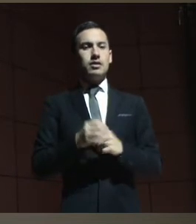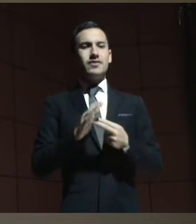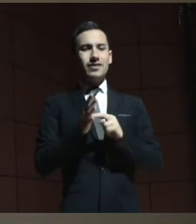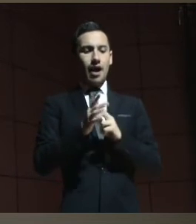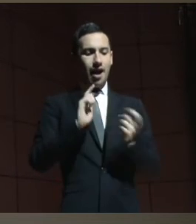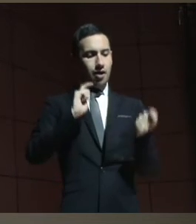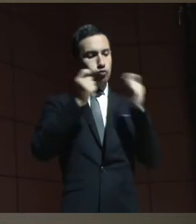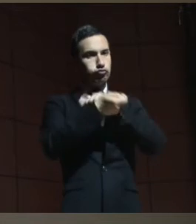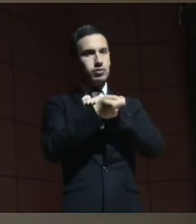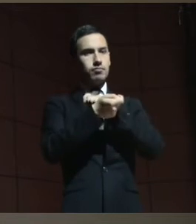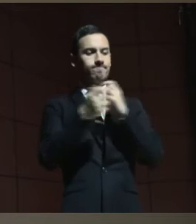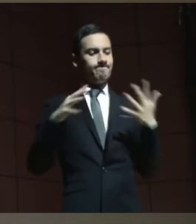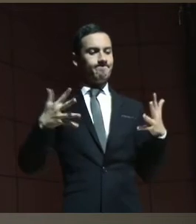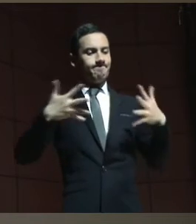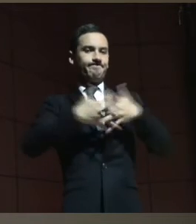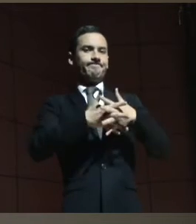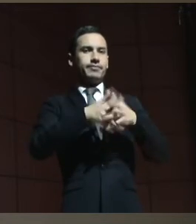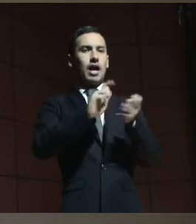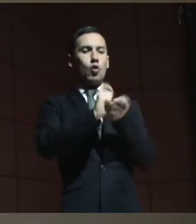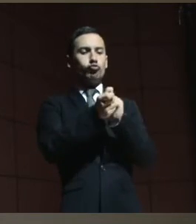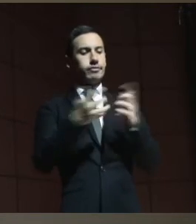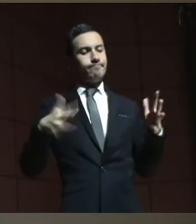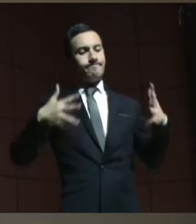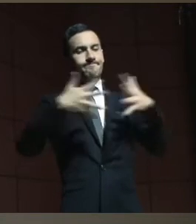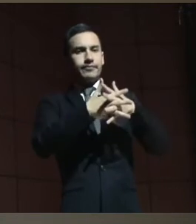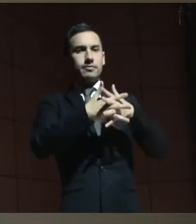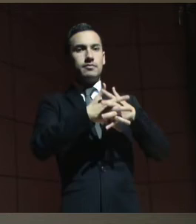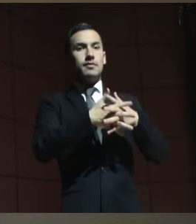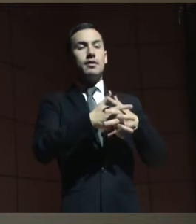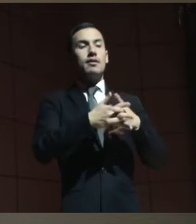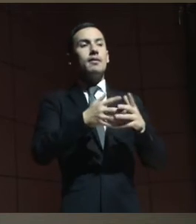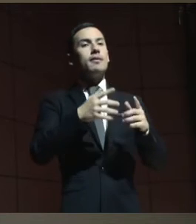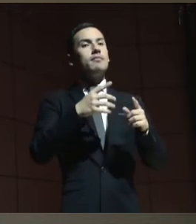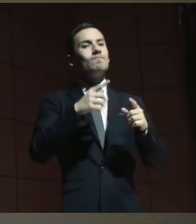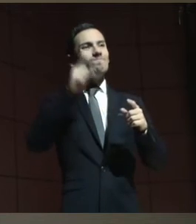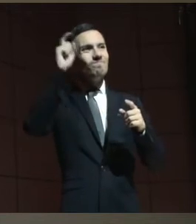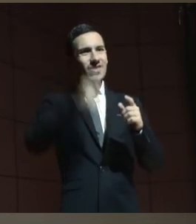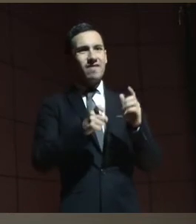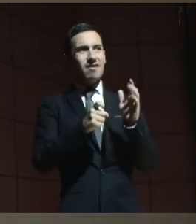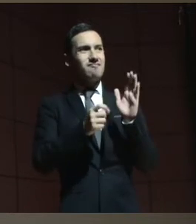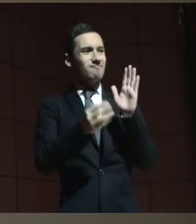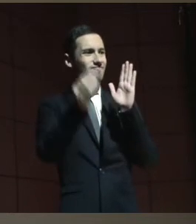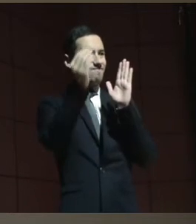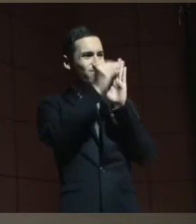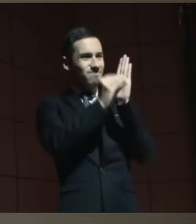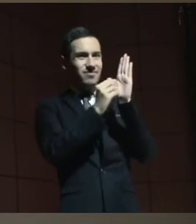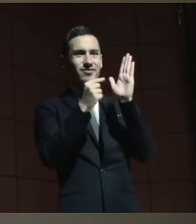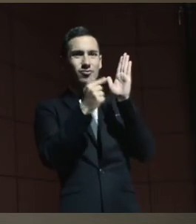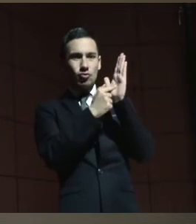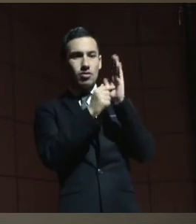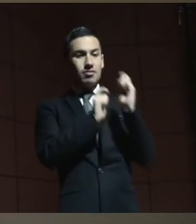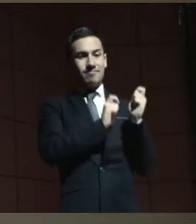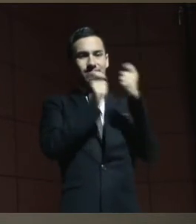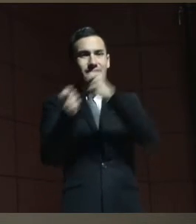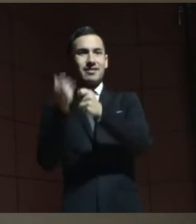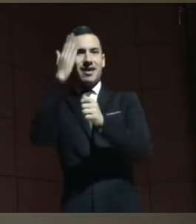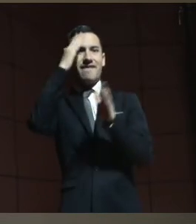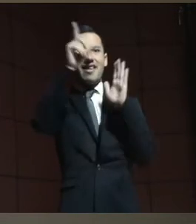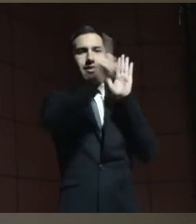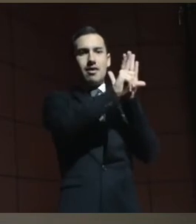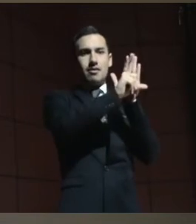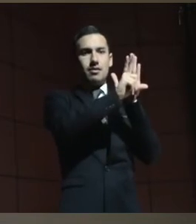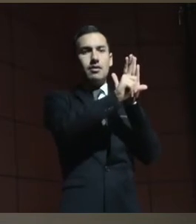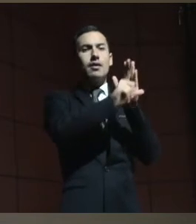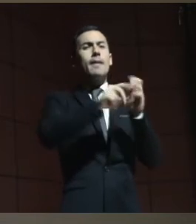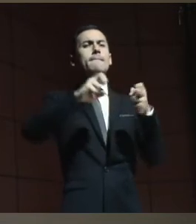ajuste razonable, y que había un ajuste razonable que había que hacer en la inscripción de esa transmisión de dominio. Que el